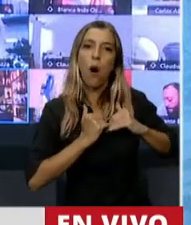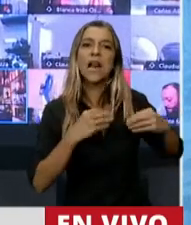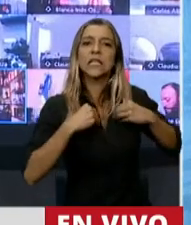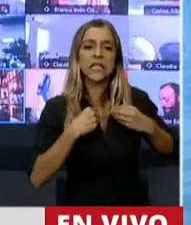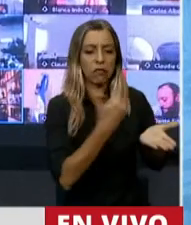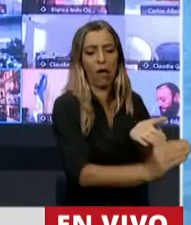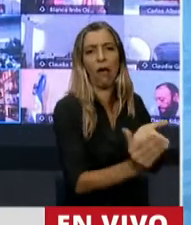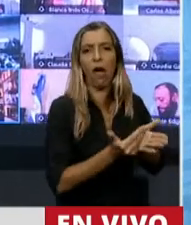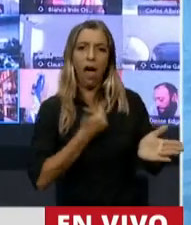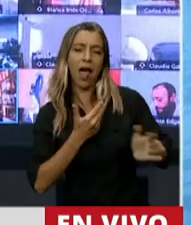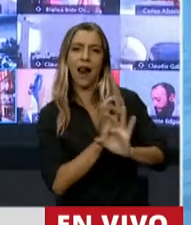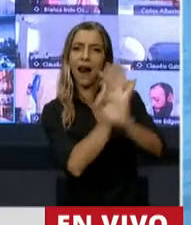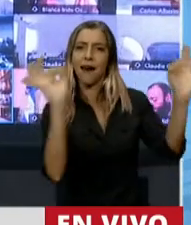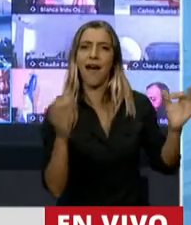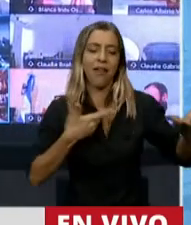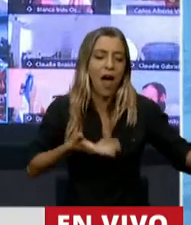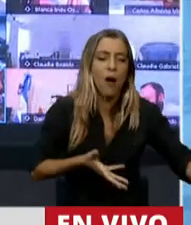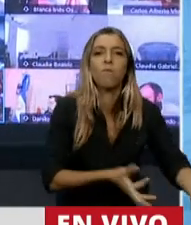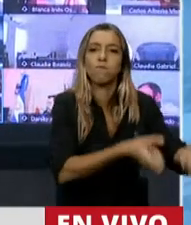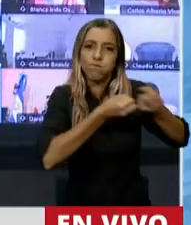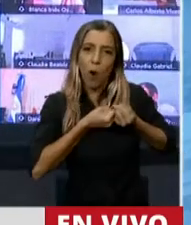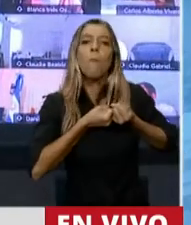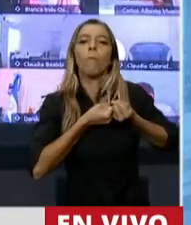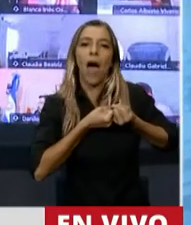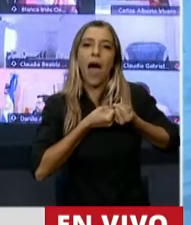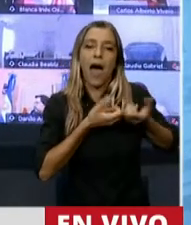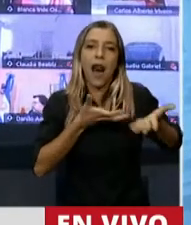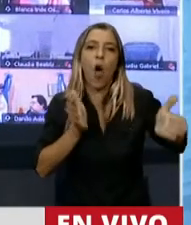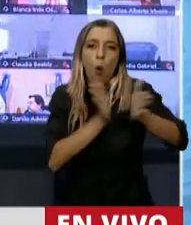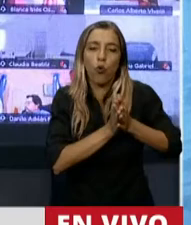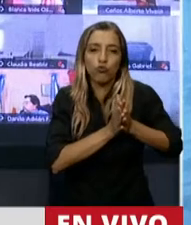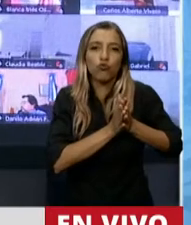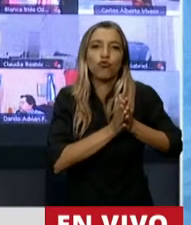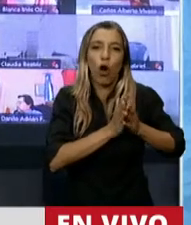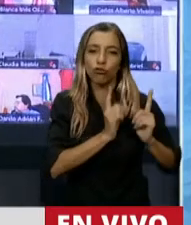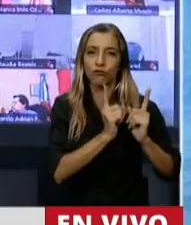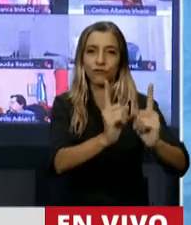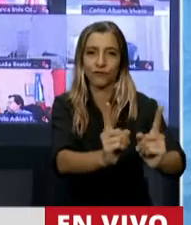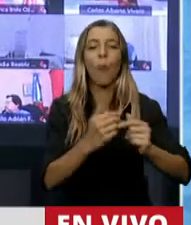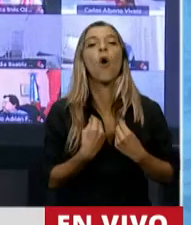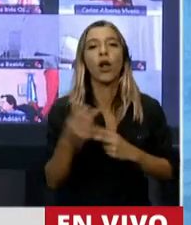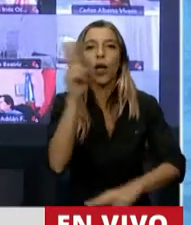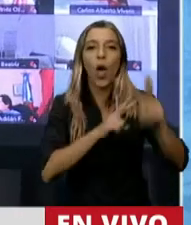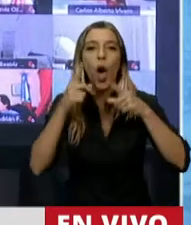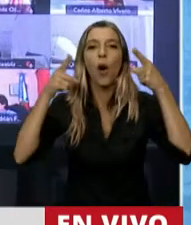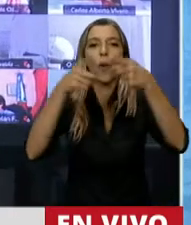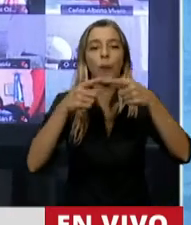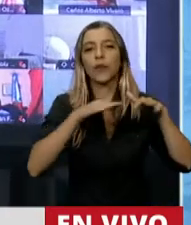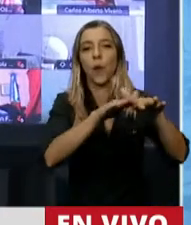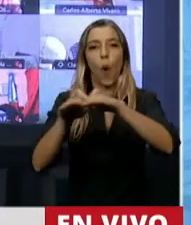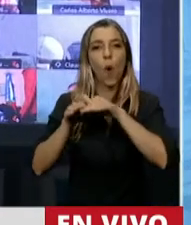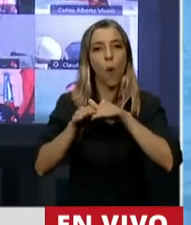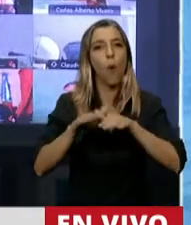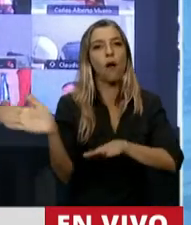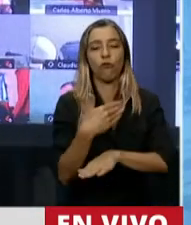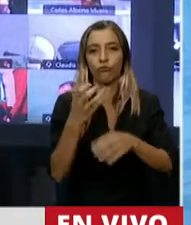se hacen prójimos y levantan y rehabilitan al caído para que el bien sea común. Al mismo tiempo, la parábola